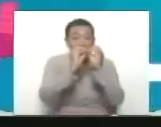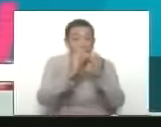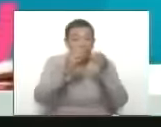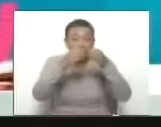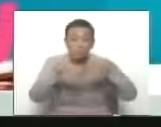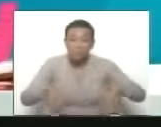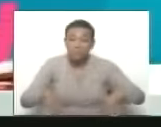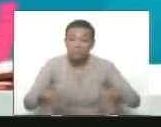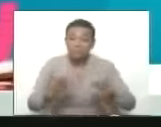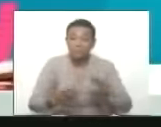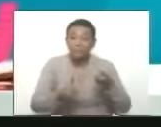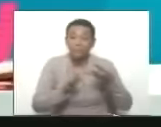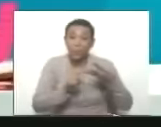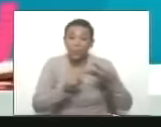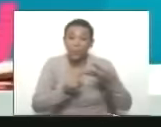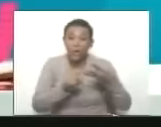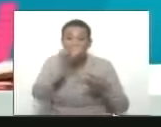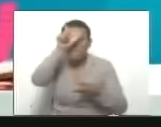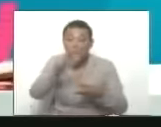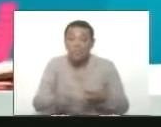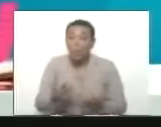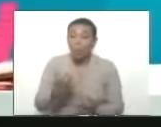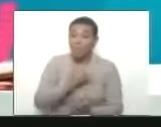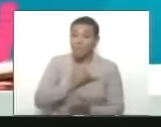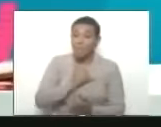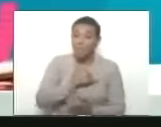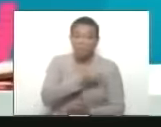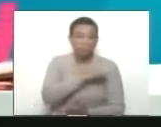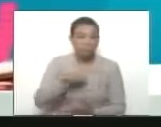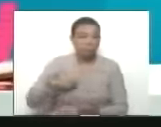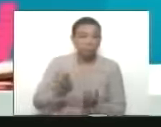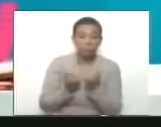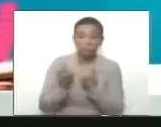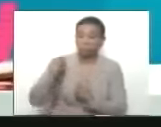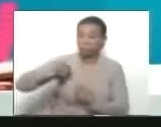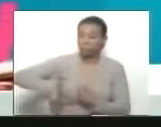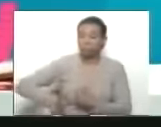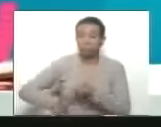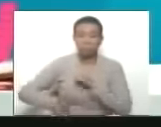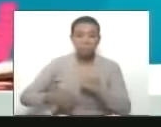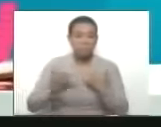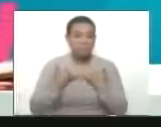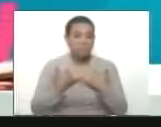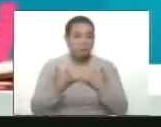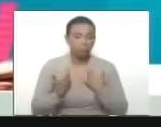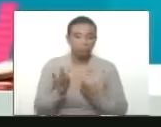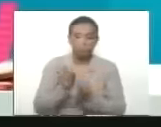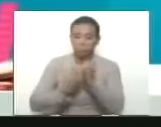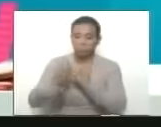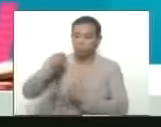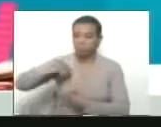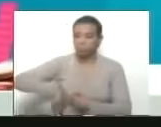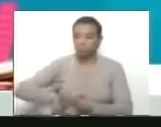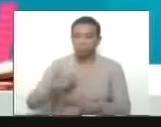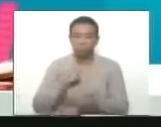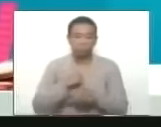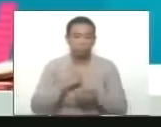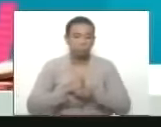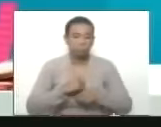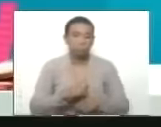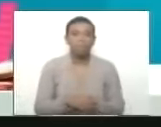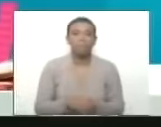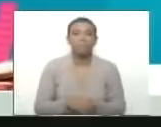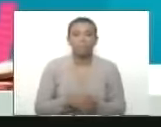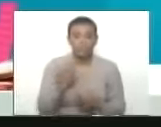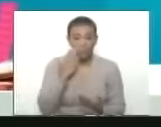tercer vértice que es mujer sujeto económico independiente independiente allí bueno